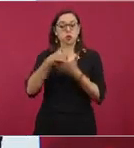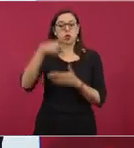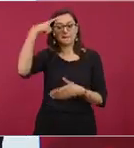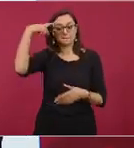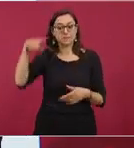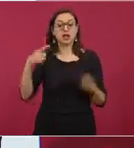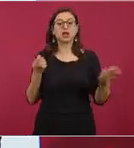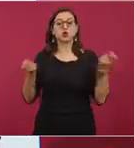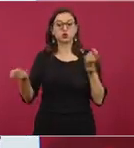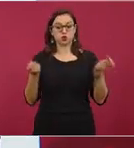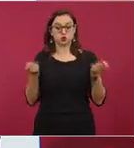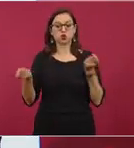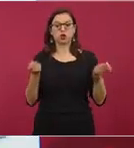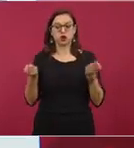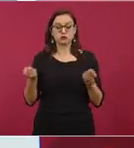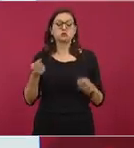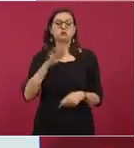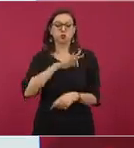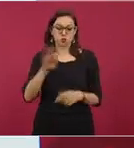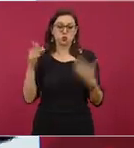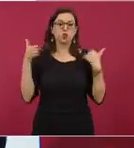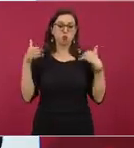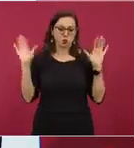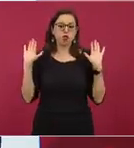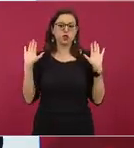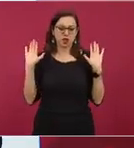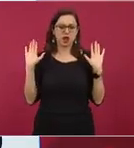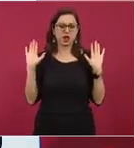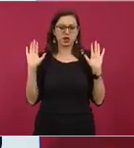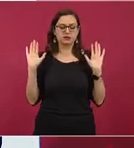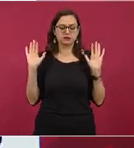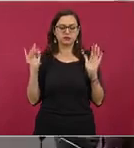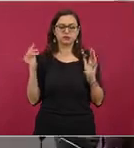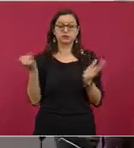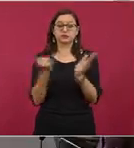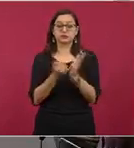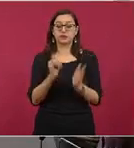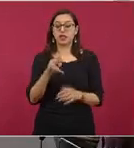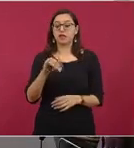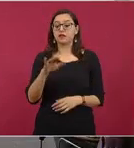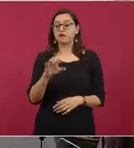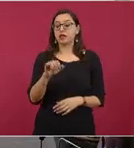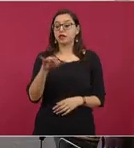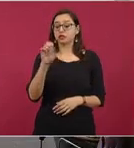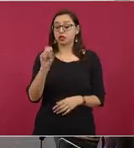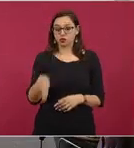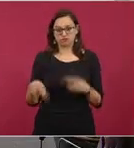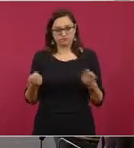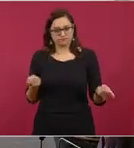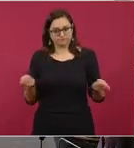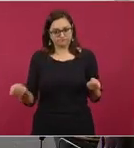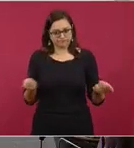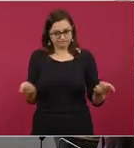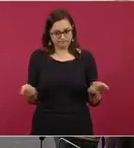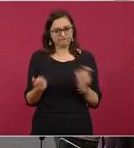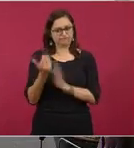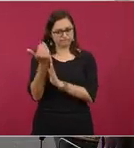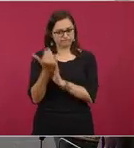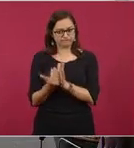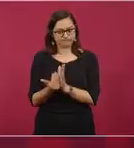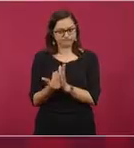no descartamos para enfrentar la inflación ahora los financieros también